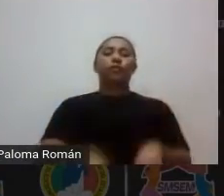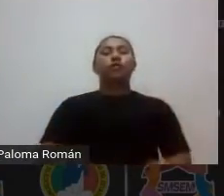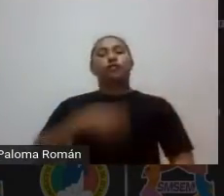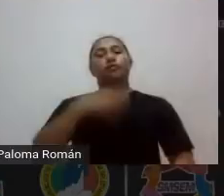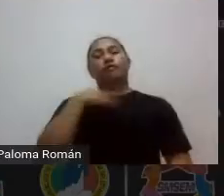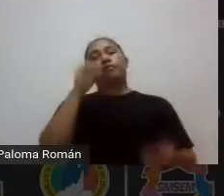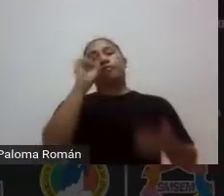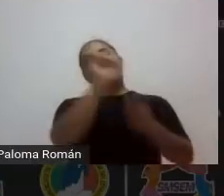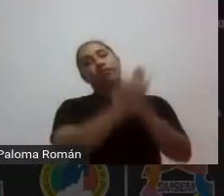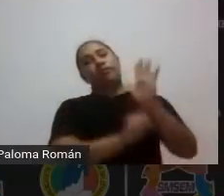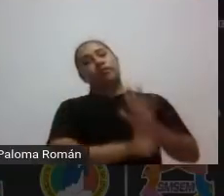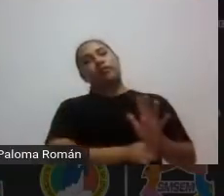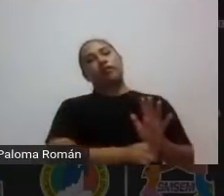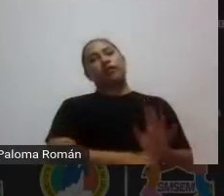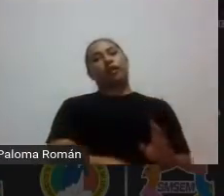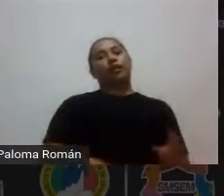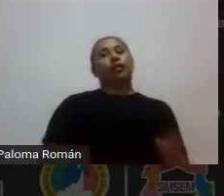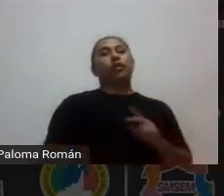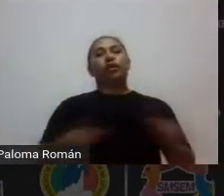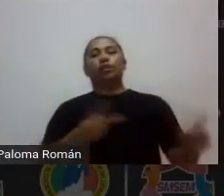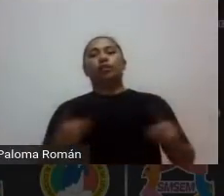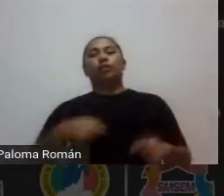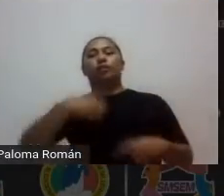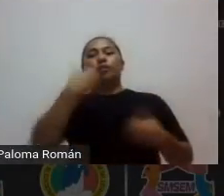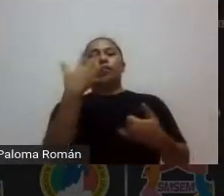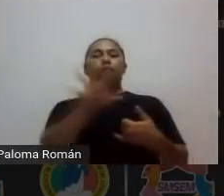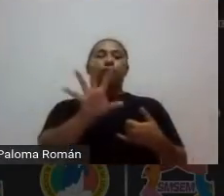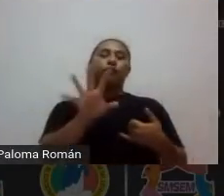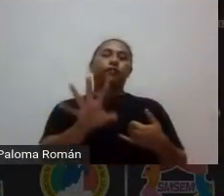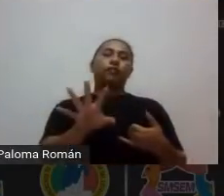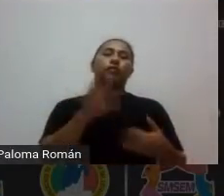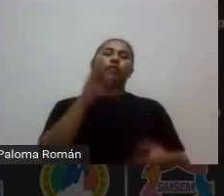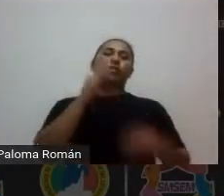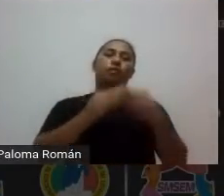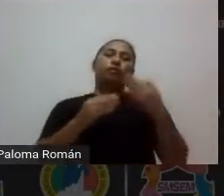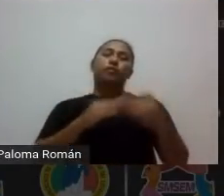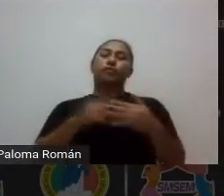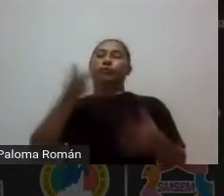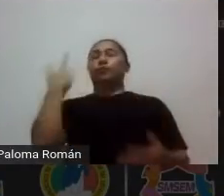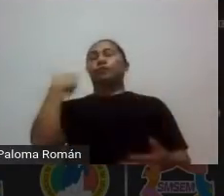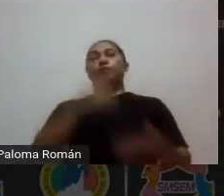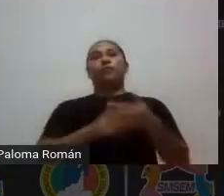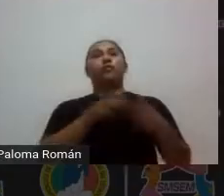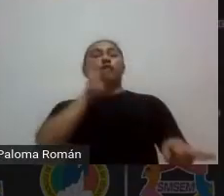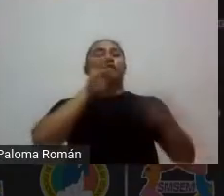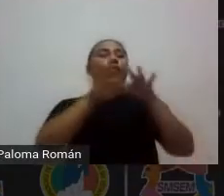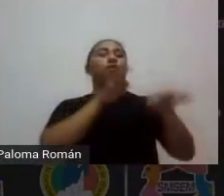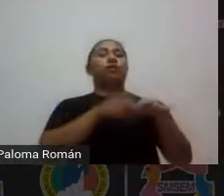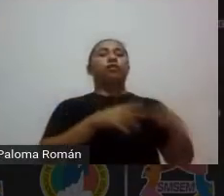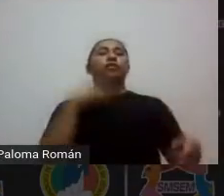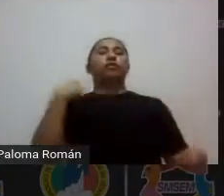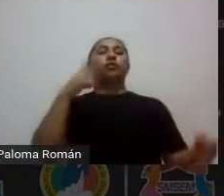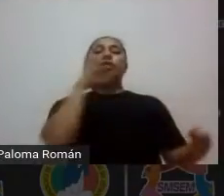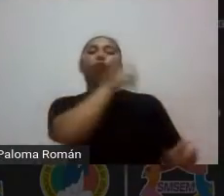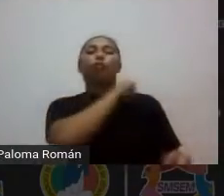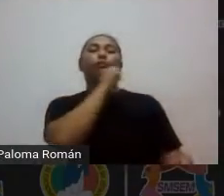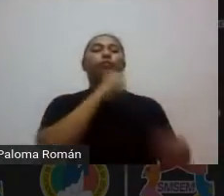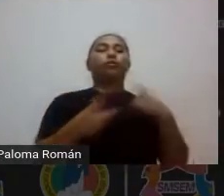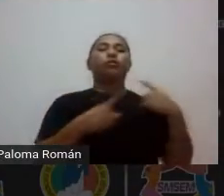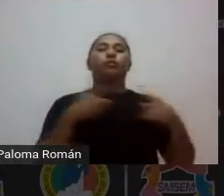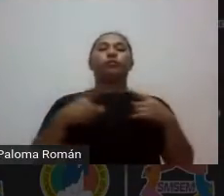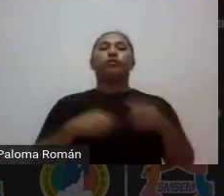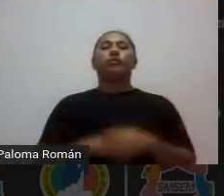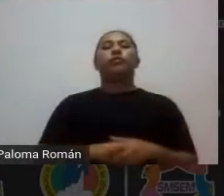yo tengo que estar midiendo el tiempo ensayando para no pasarme de los tiempos porque me pueden cerrar el micrófono como a veces pasa si